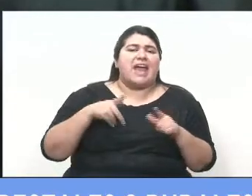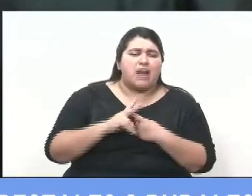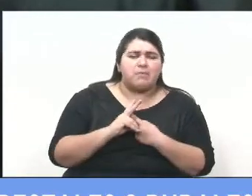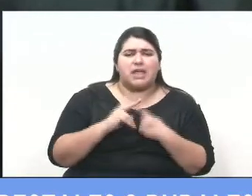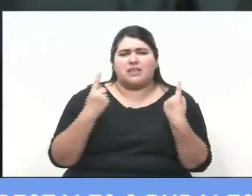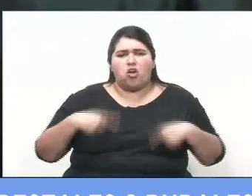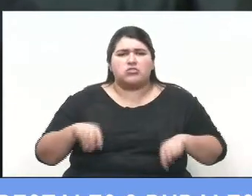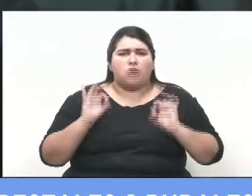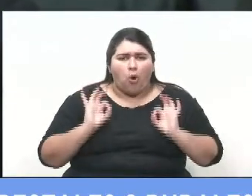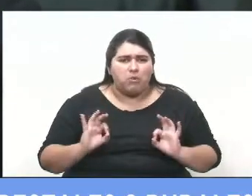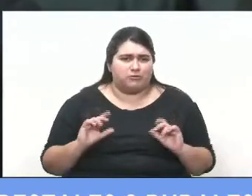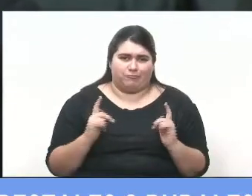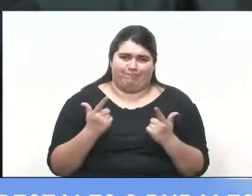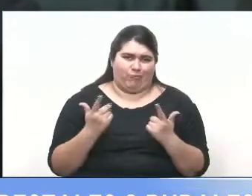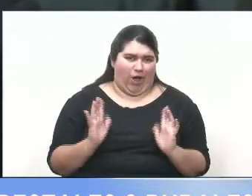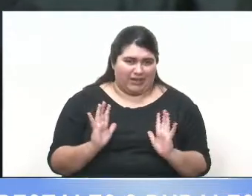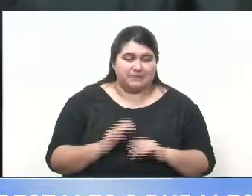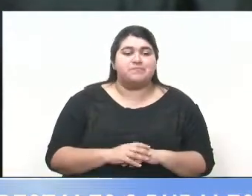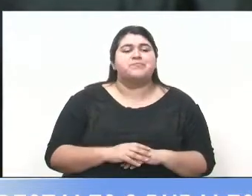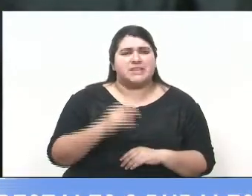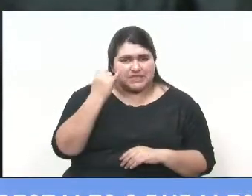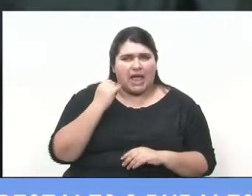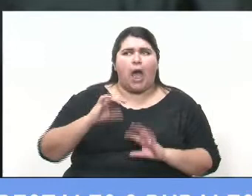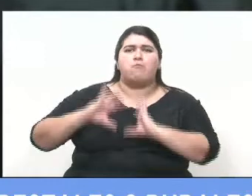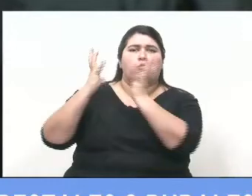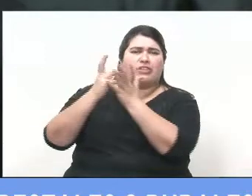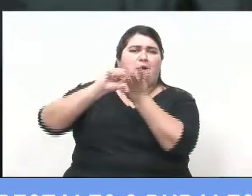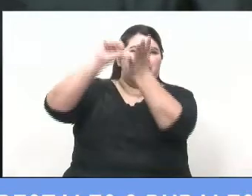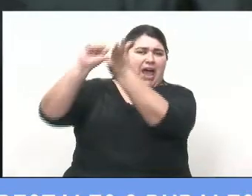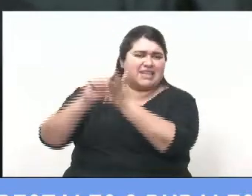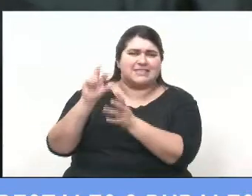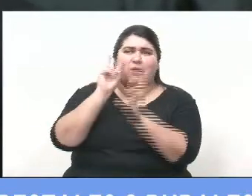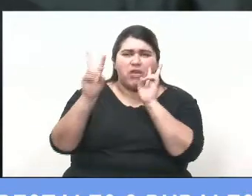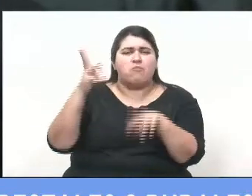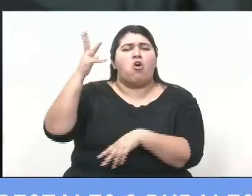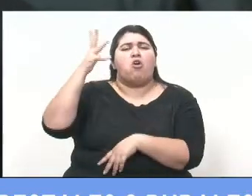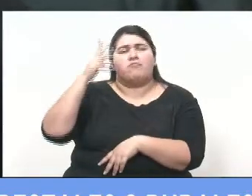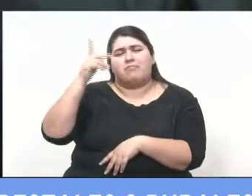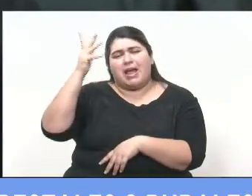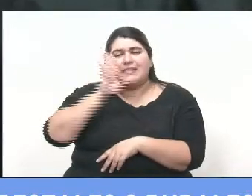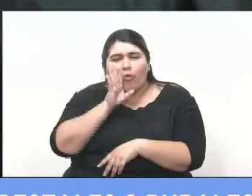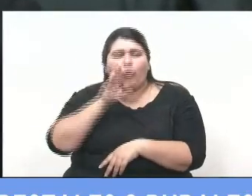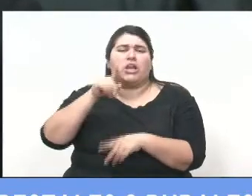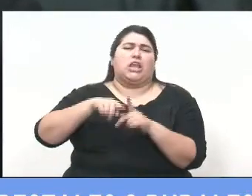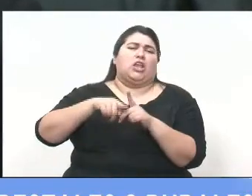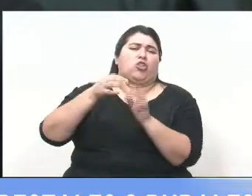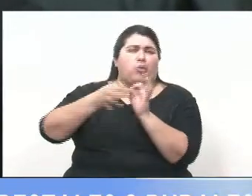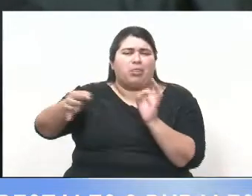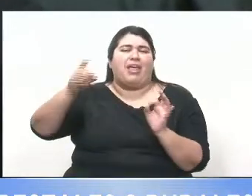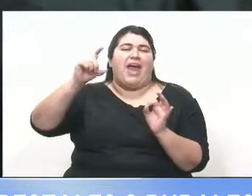las grandes potencias mundiales, y lo vemos cuando en Estados Unidos y en California son asestadas grandes